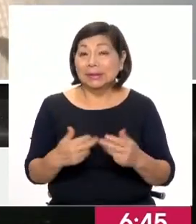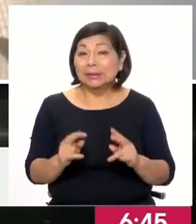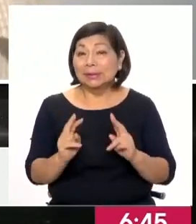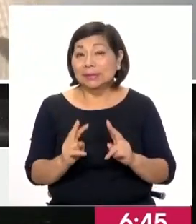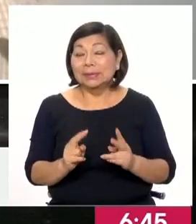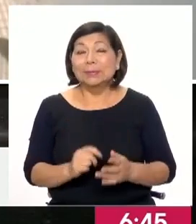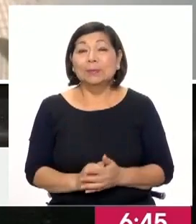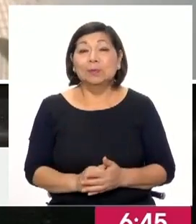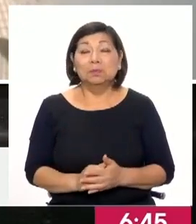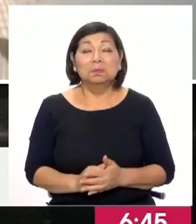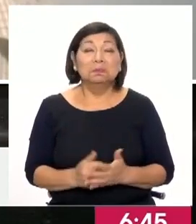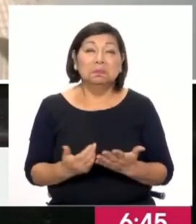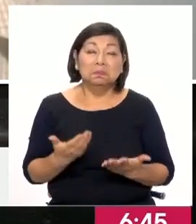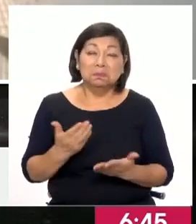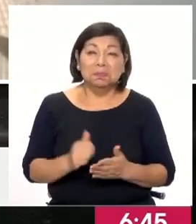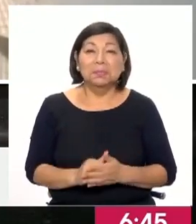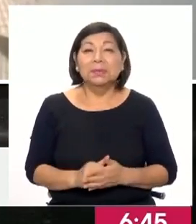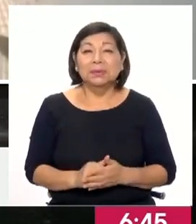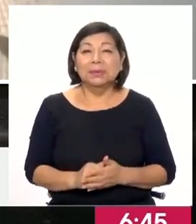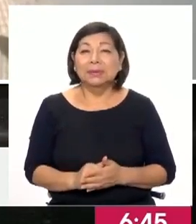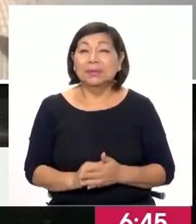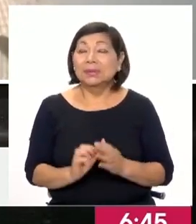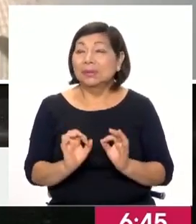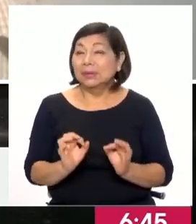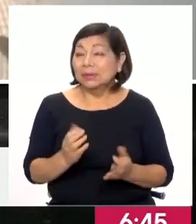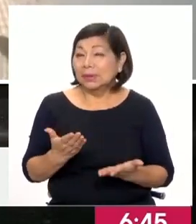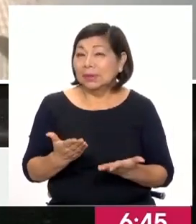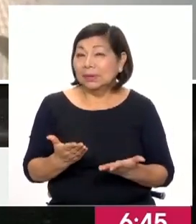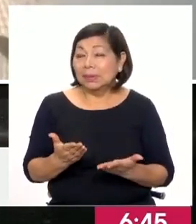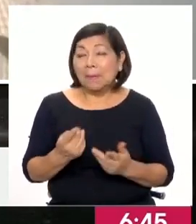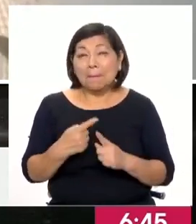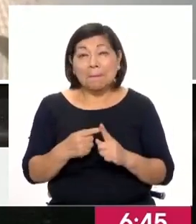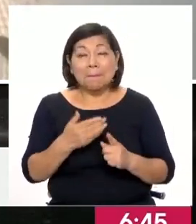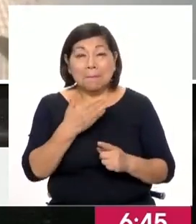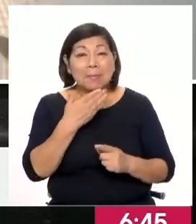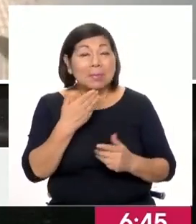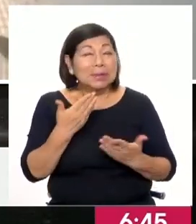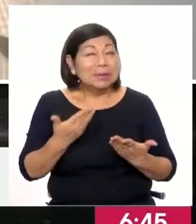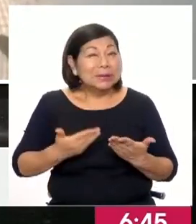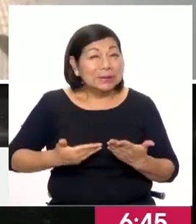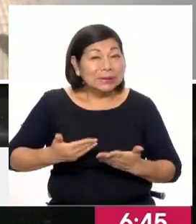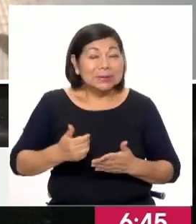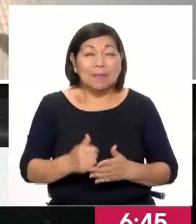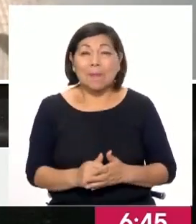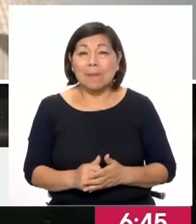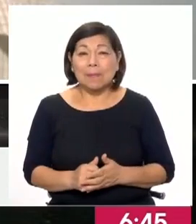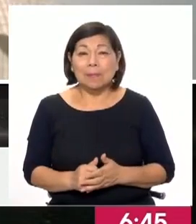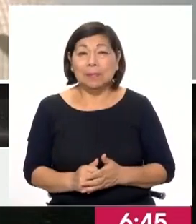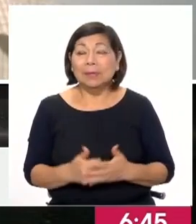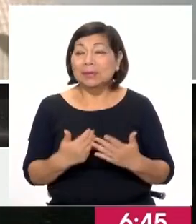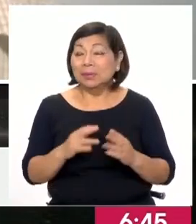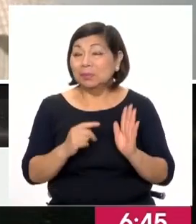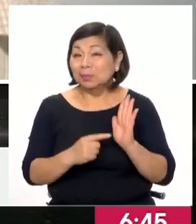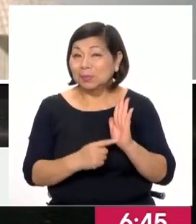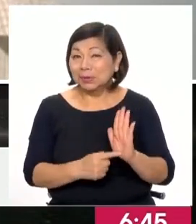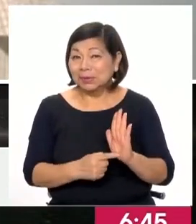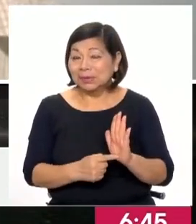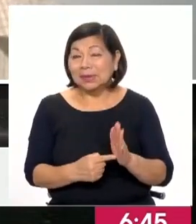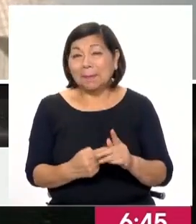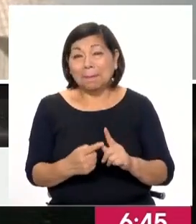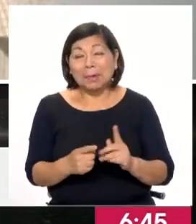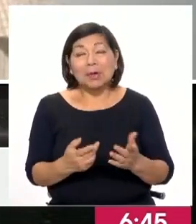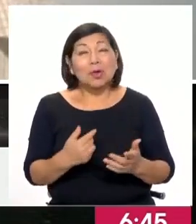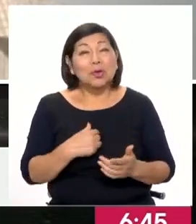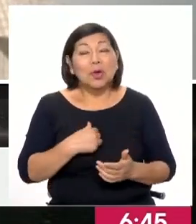el vaso medio lleno, ¿no? Siendo un poco más optimistas, porque ya mostramos la cara fea.